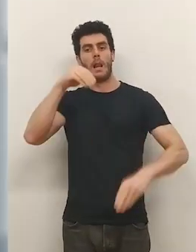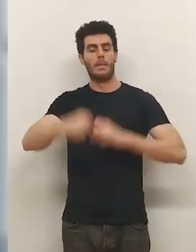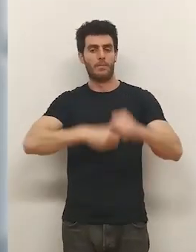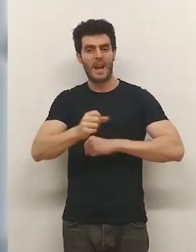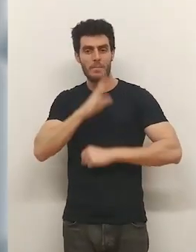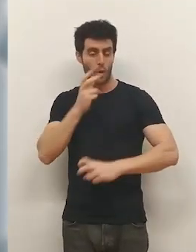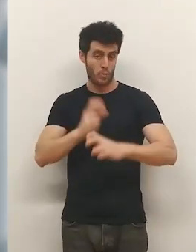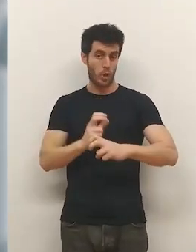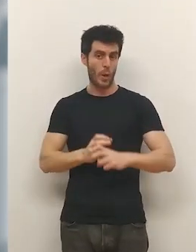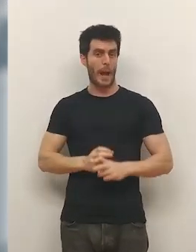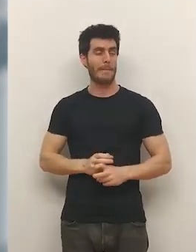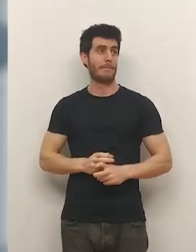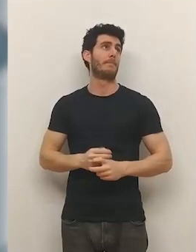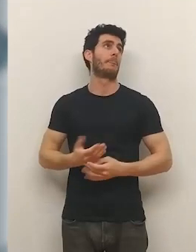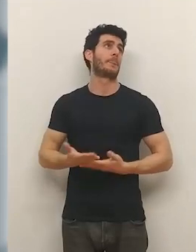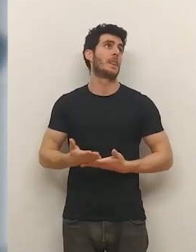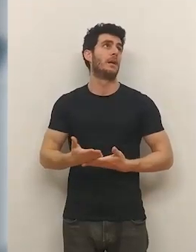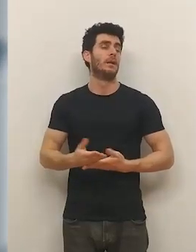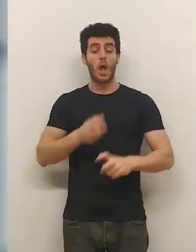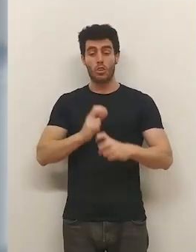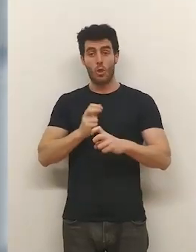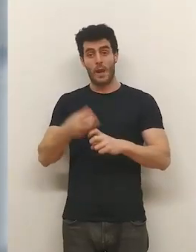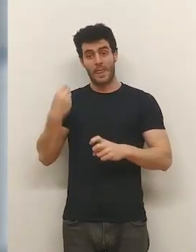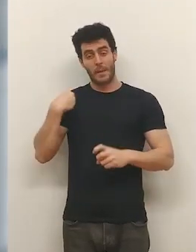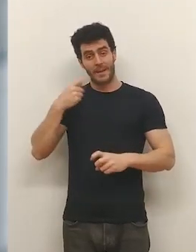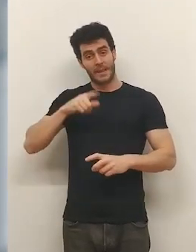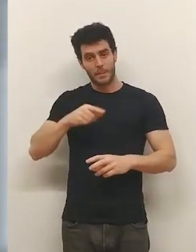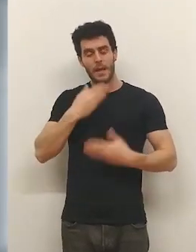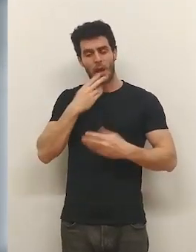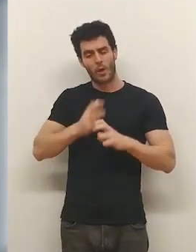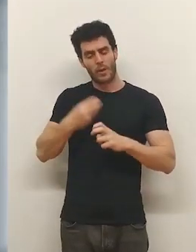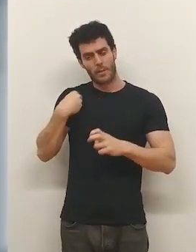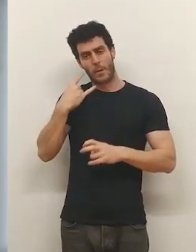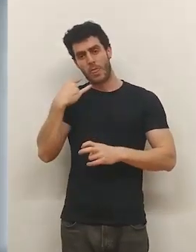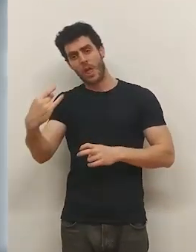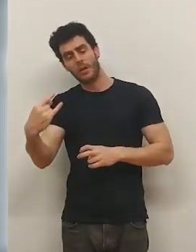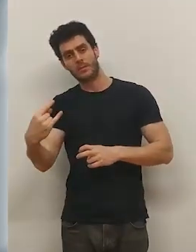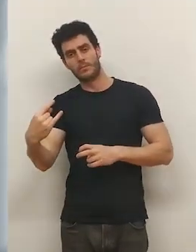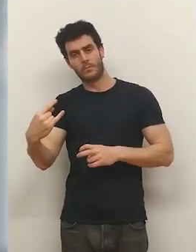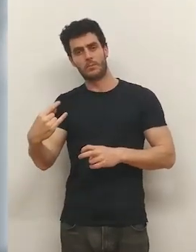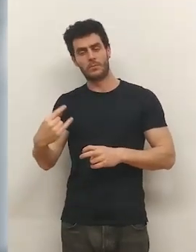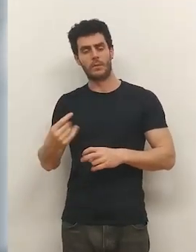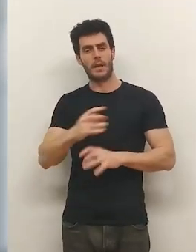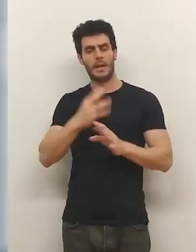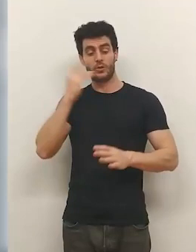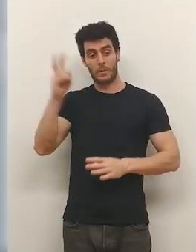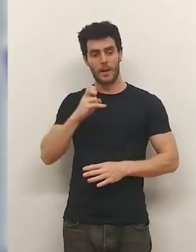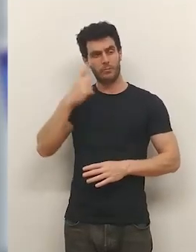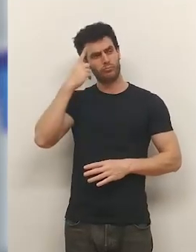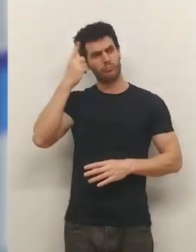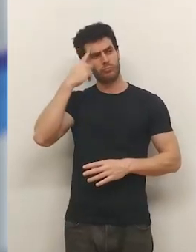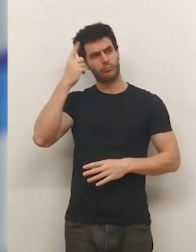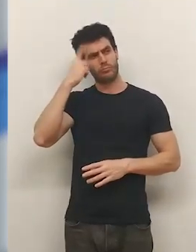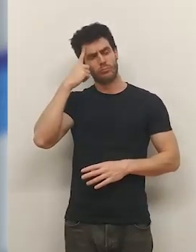es dura, esa dureza también la hace atractiva y aquellos que vienen pues la recuerdan como